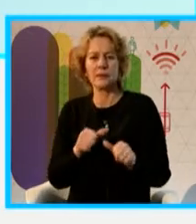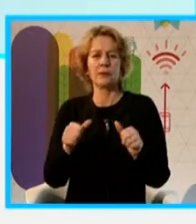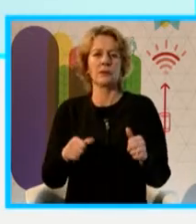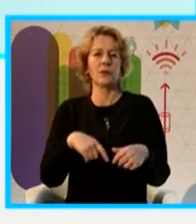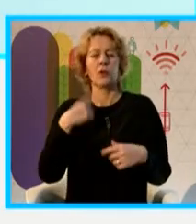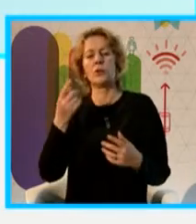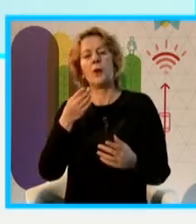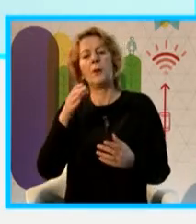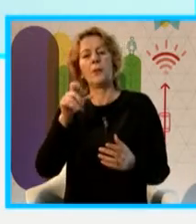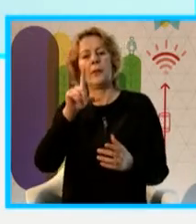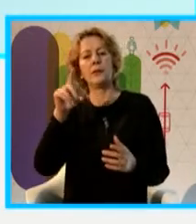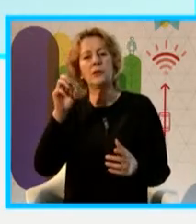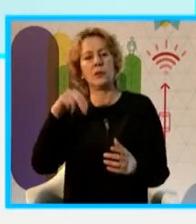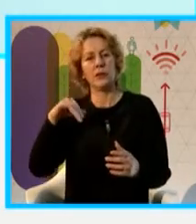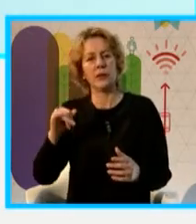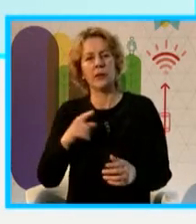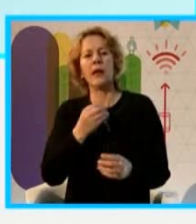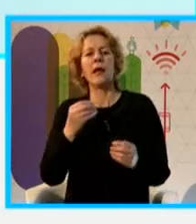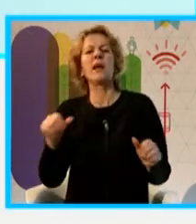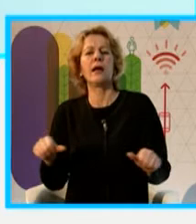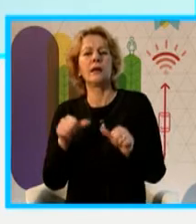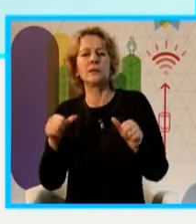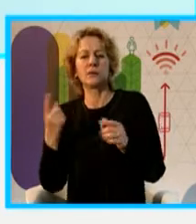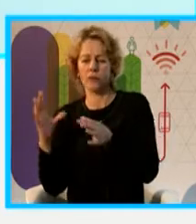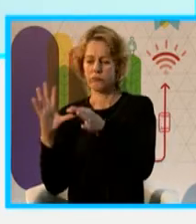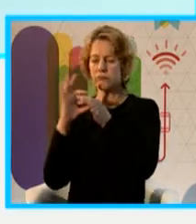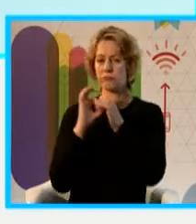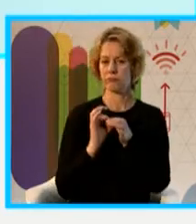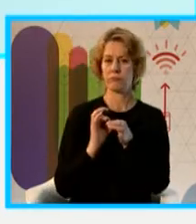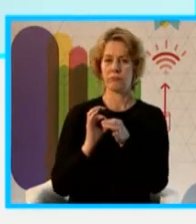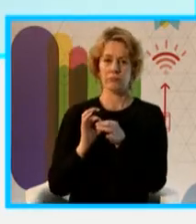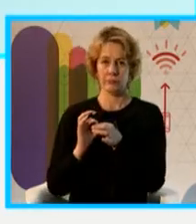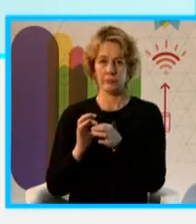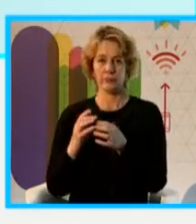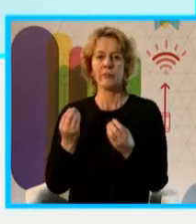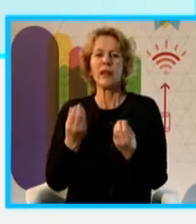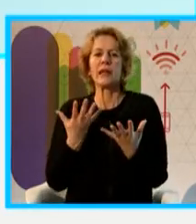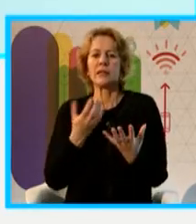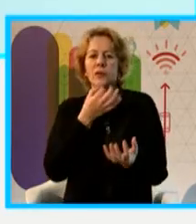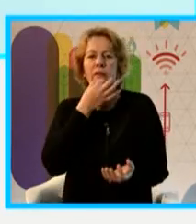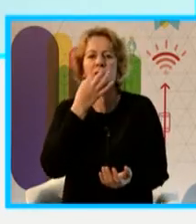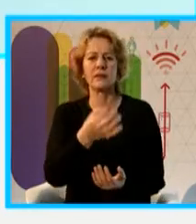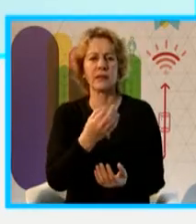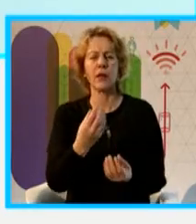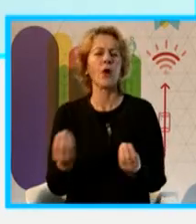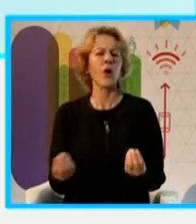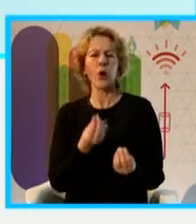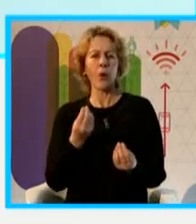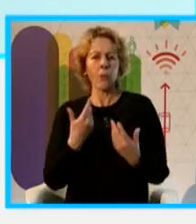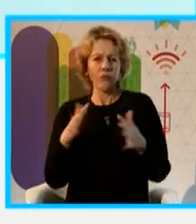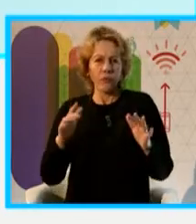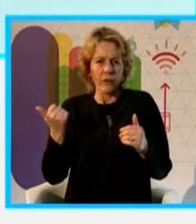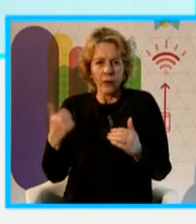vincula al escultor con la obra, por qué y qué es que quiso expresar y cómo lo construyó. Y después,